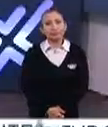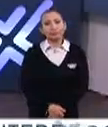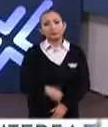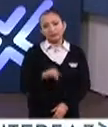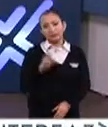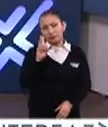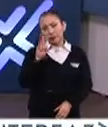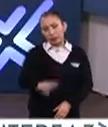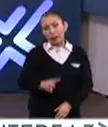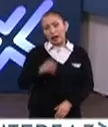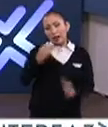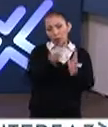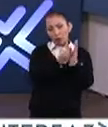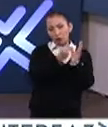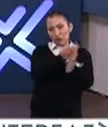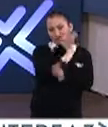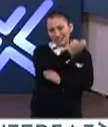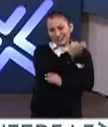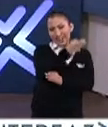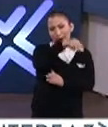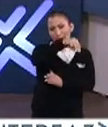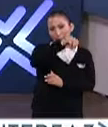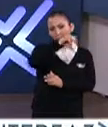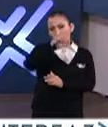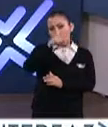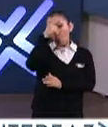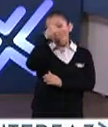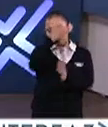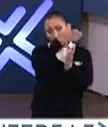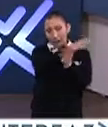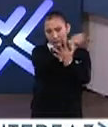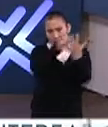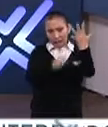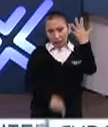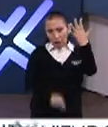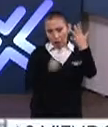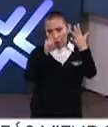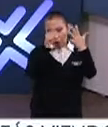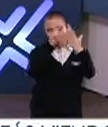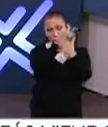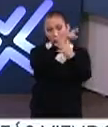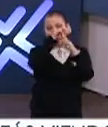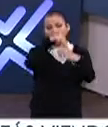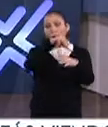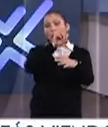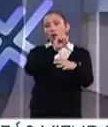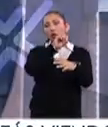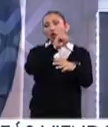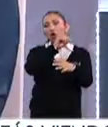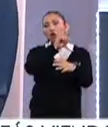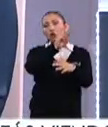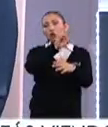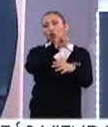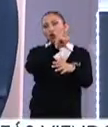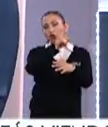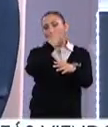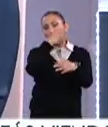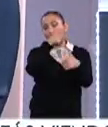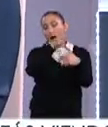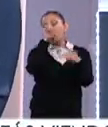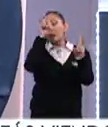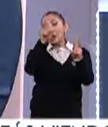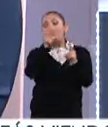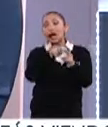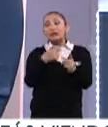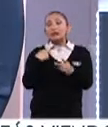Y creo que el MOOC en uno de sus módulos, tiene cinco módulos, pero en uno de sus módulos particulares, nos habla acerca de un tema